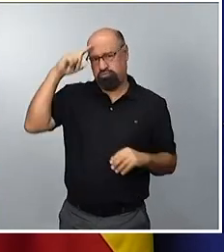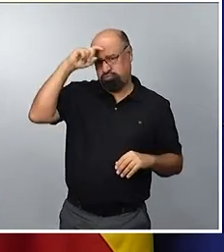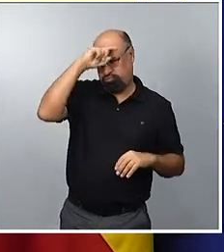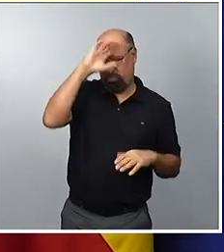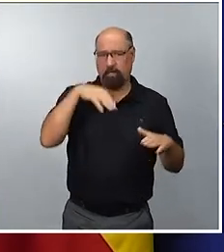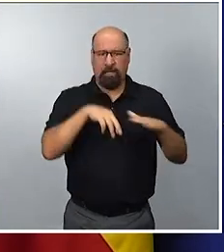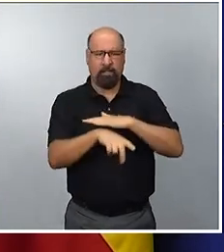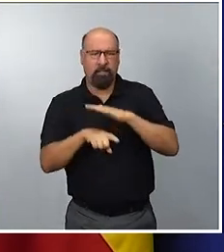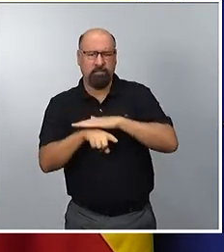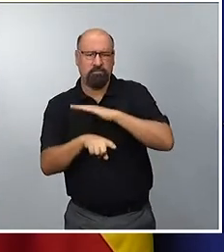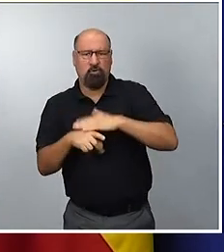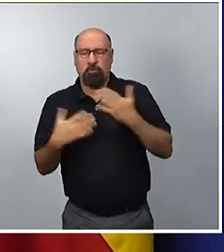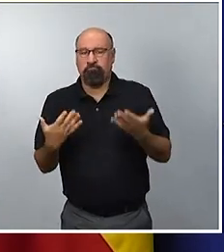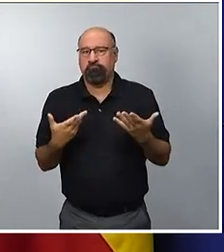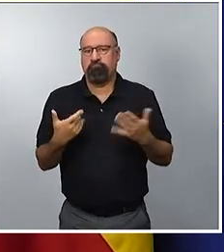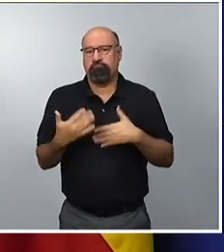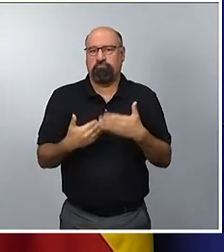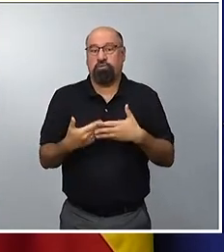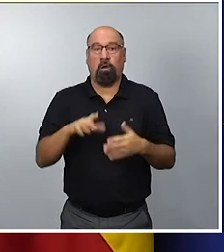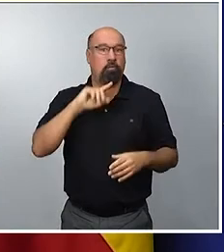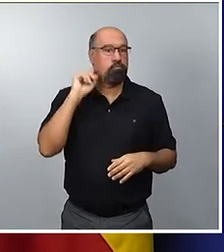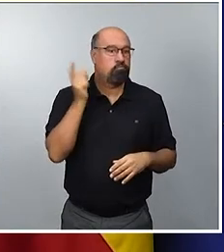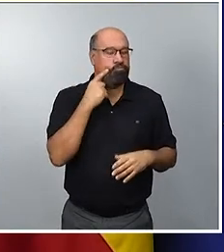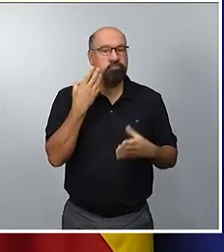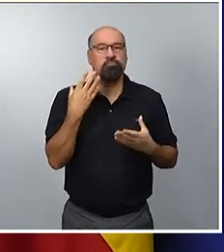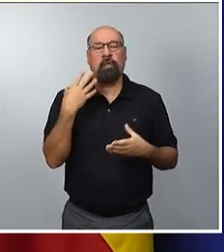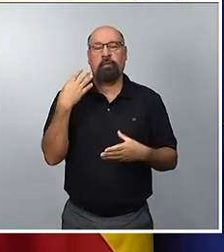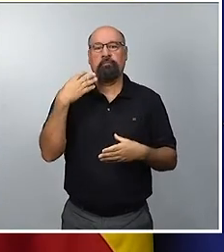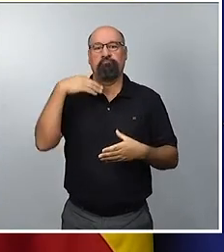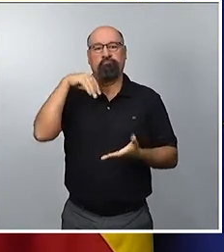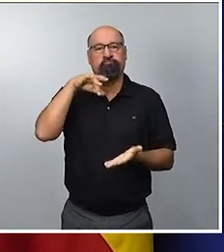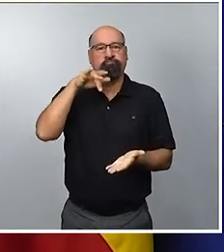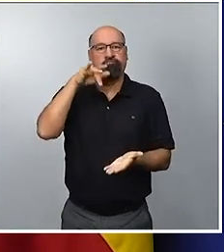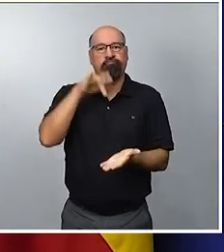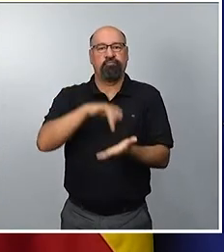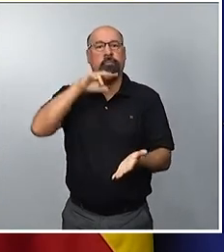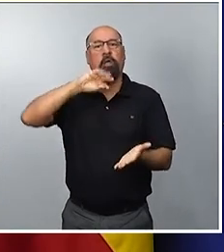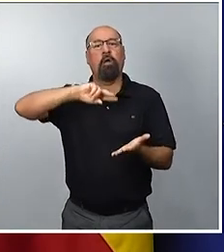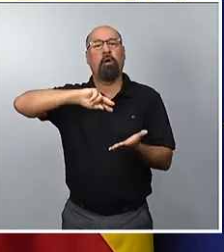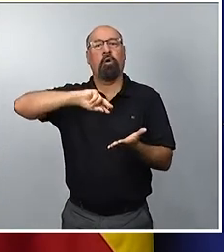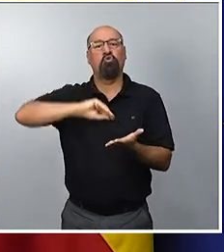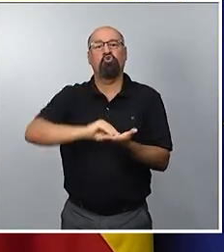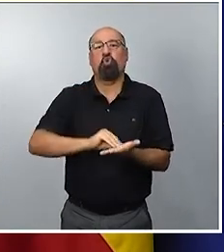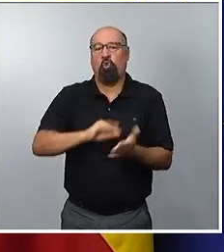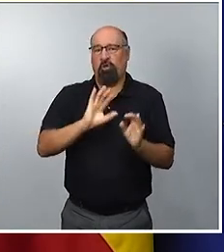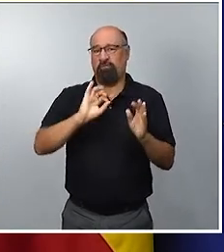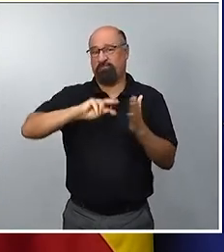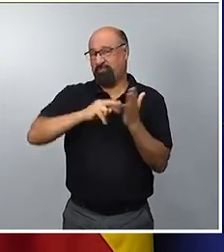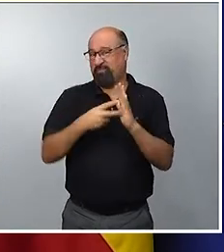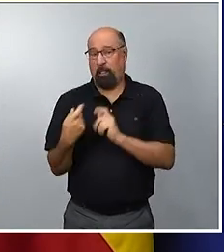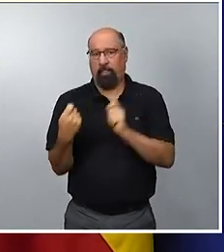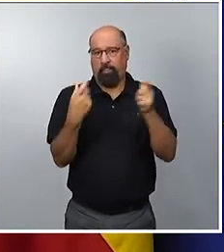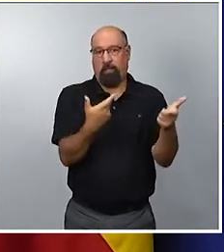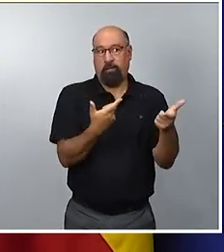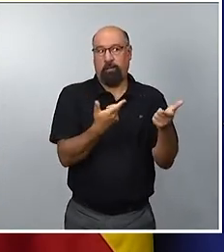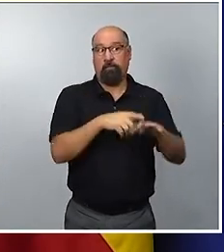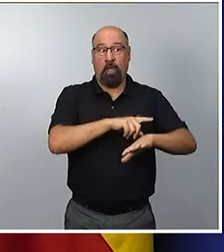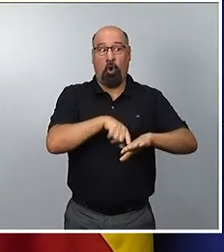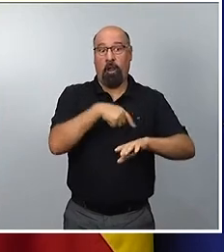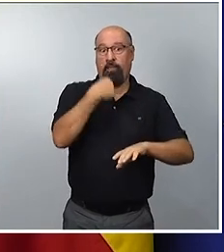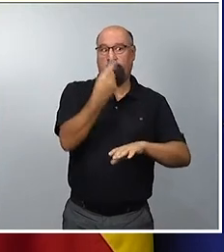Las gestiones pertinentes hemos encontrado y articulado una solución. Está previsto que puedan desembarcar en las próximas horas.